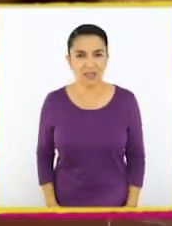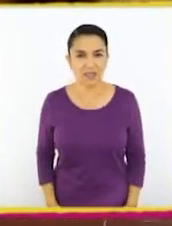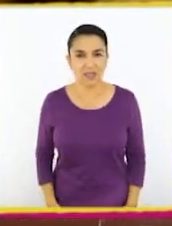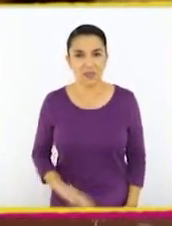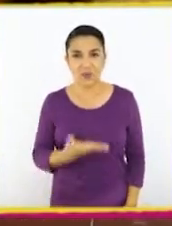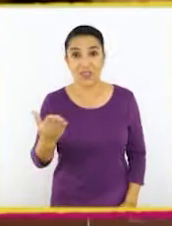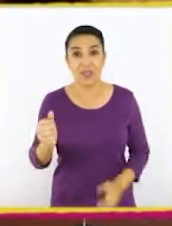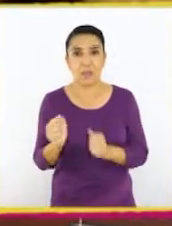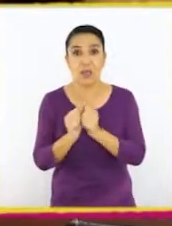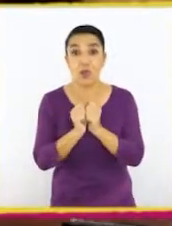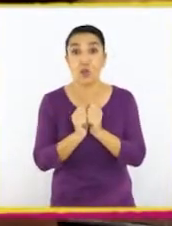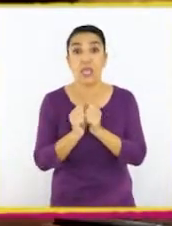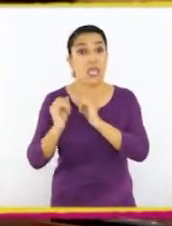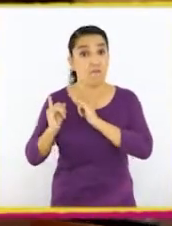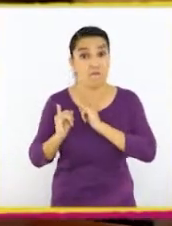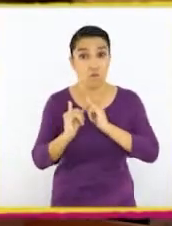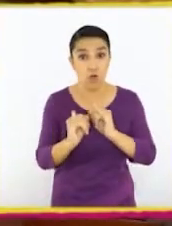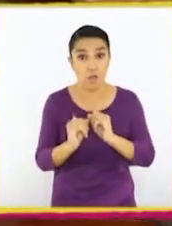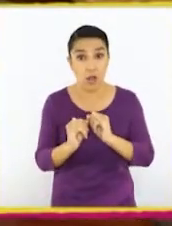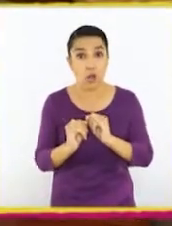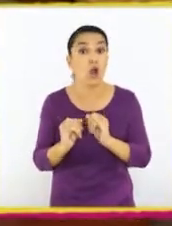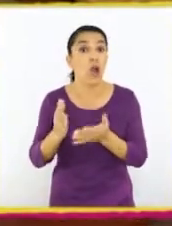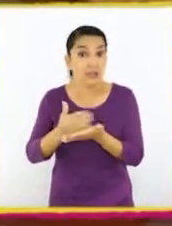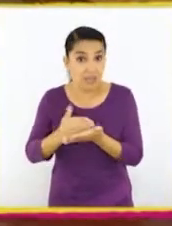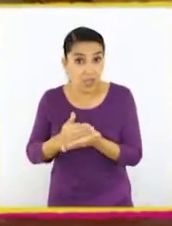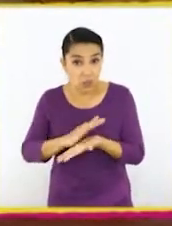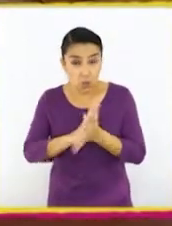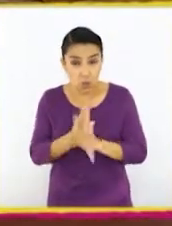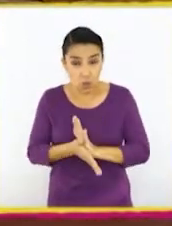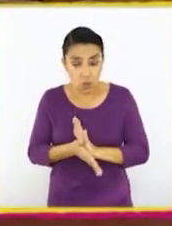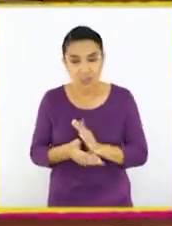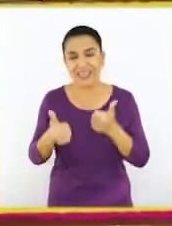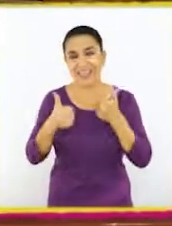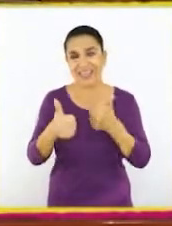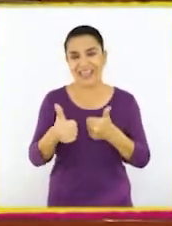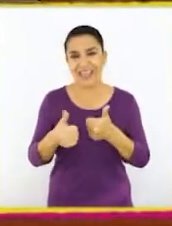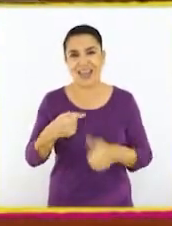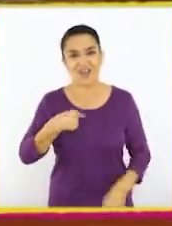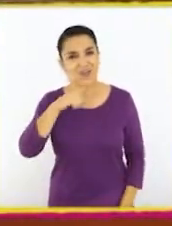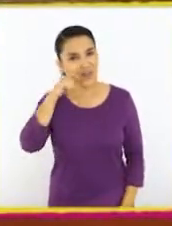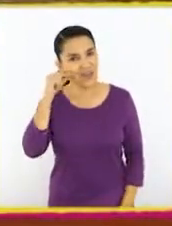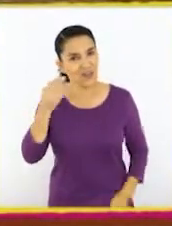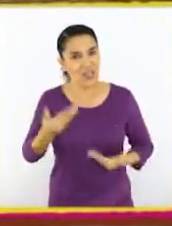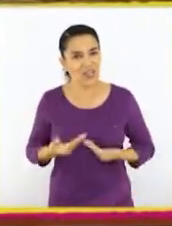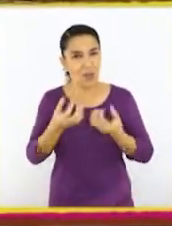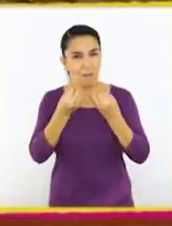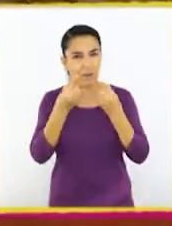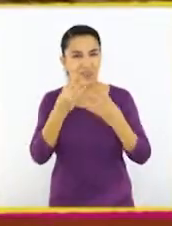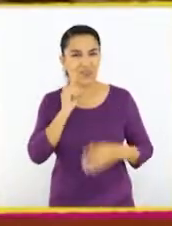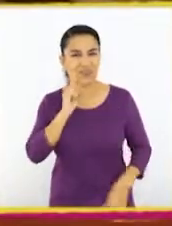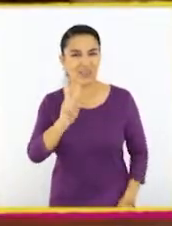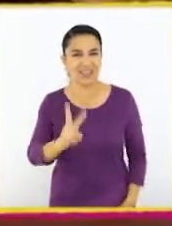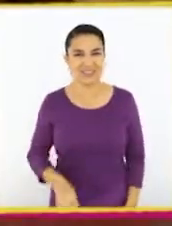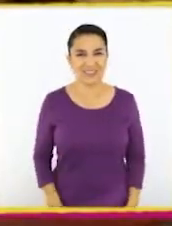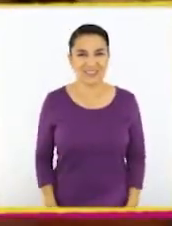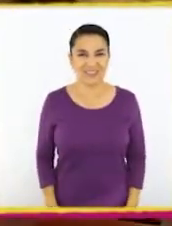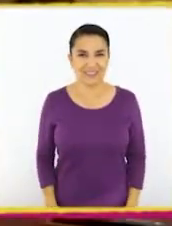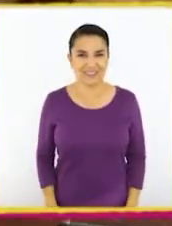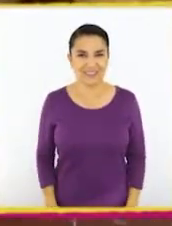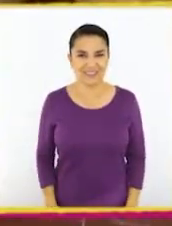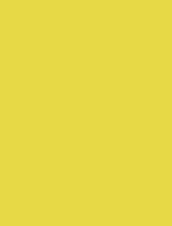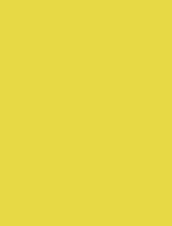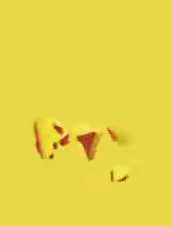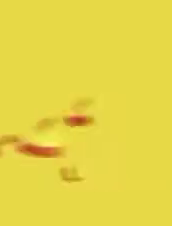¿Me acompañan para informarnos y organizar todo? ¡Genial! Soy Erem y esto es Aprendo TV.